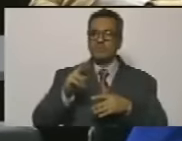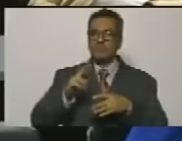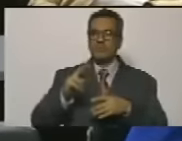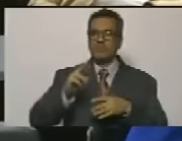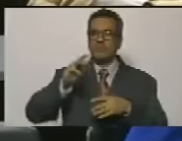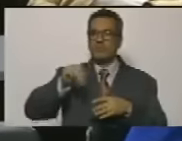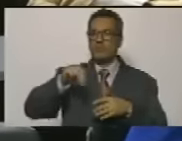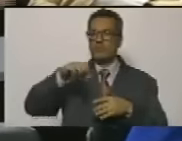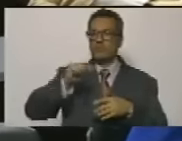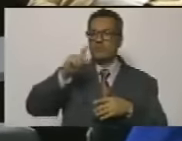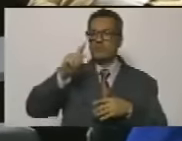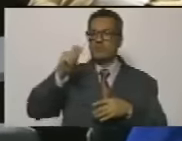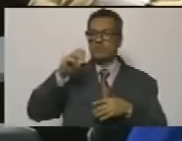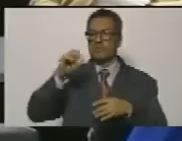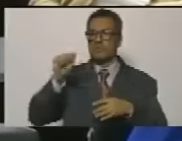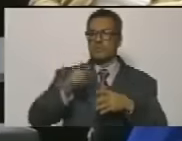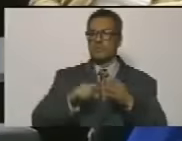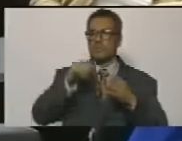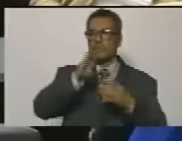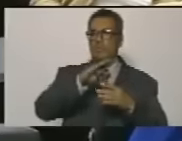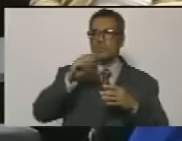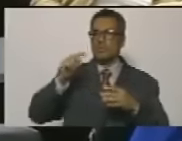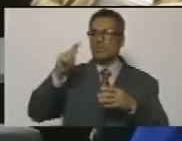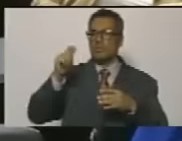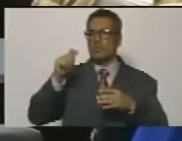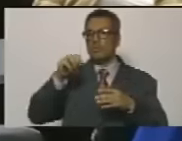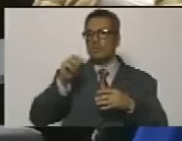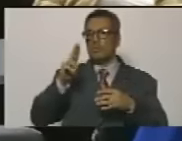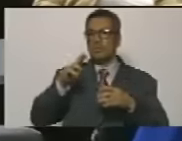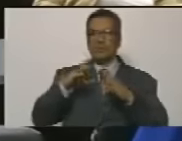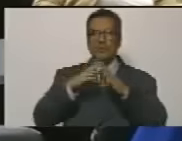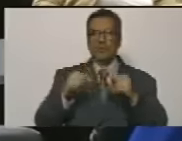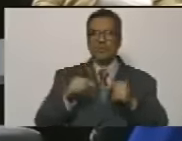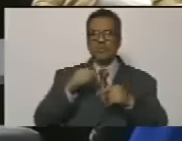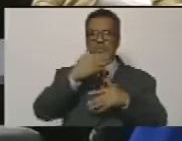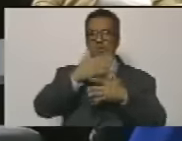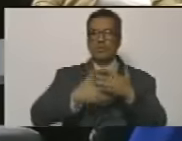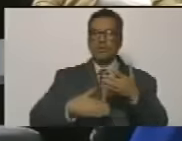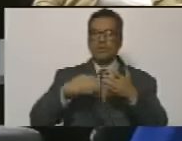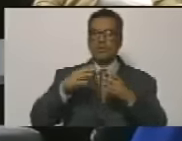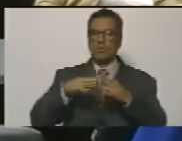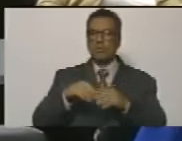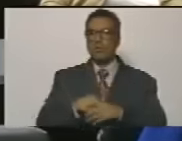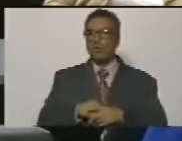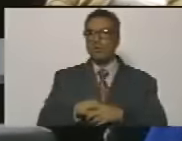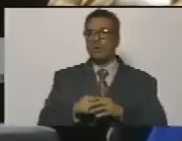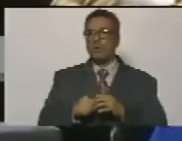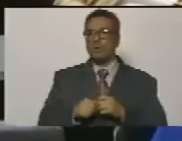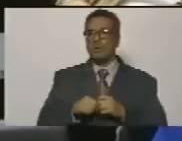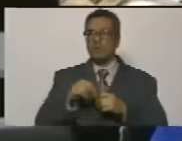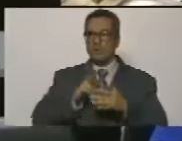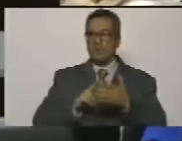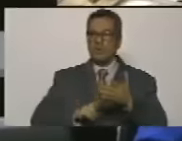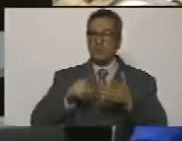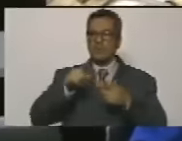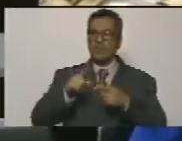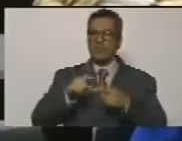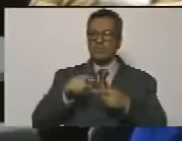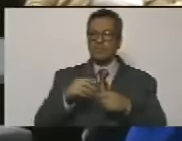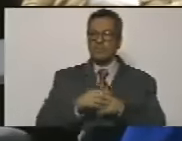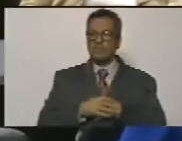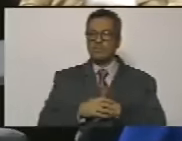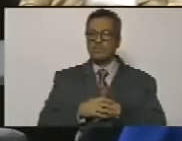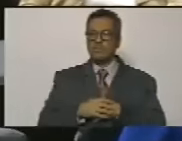Bata Greines sobre el ventaculismo y hay toda una bibliografía de estas cosas léanse primero esa cosa